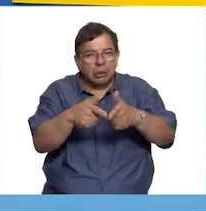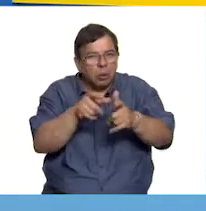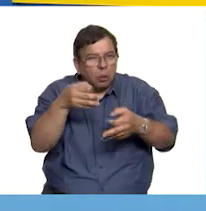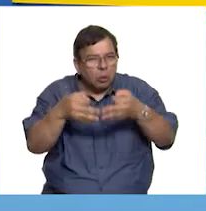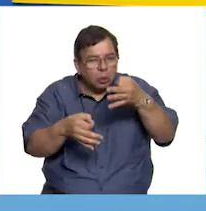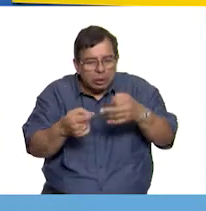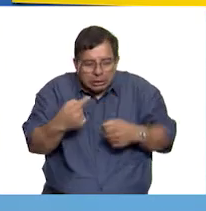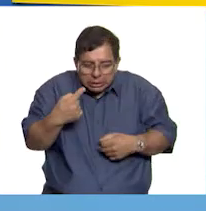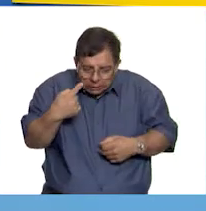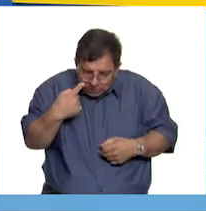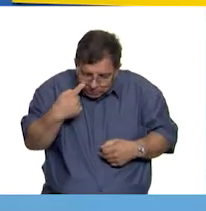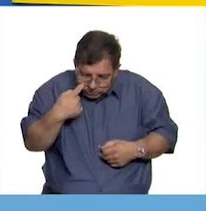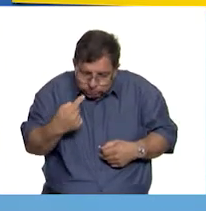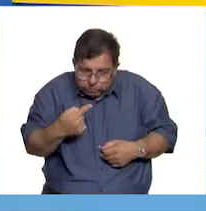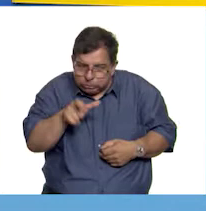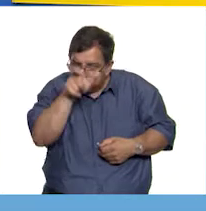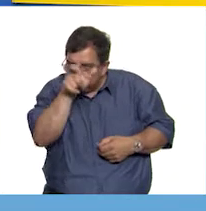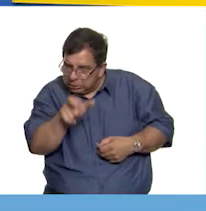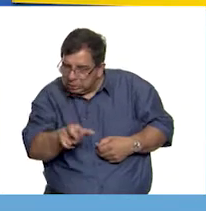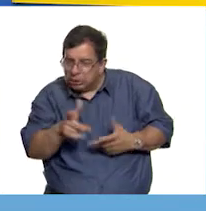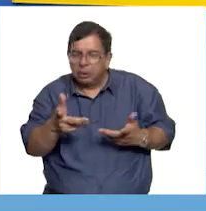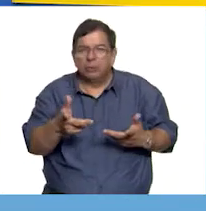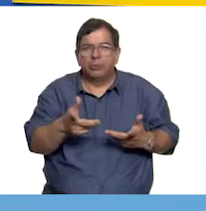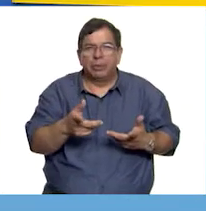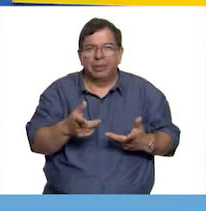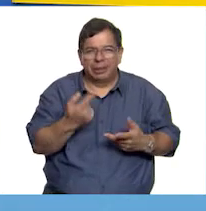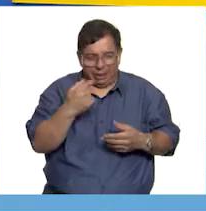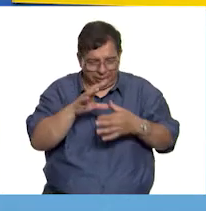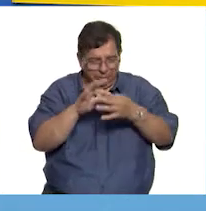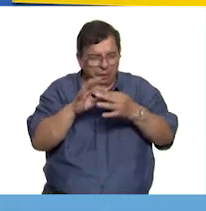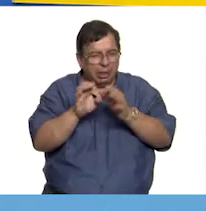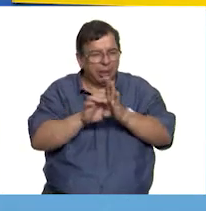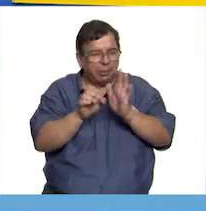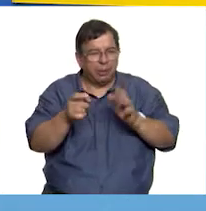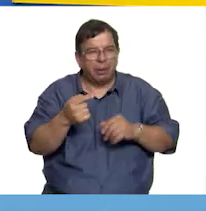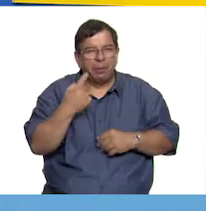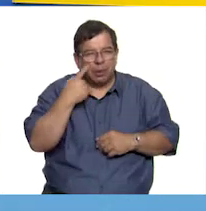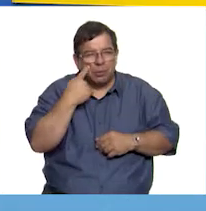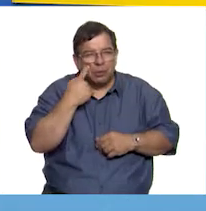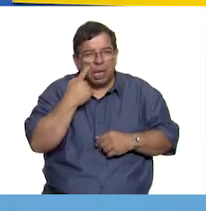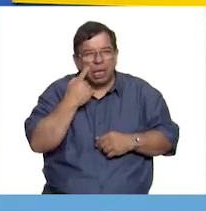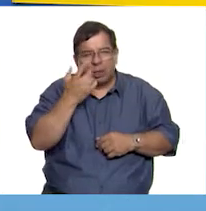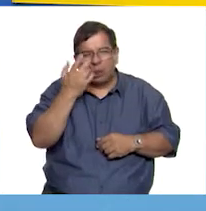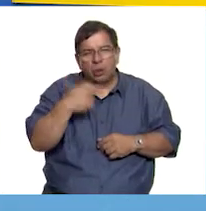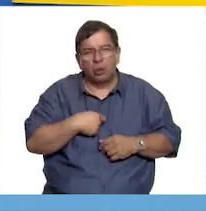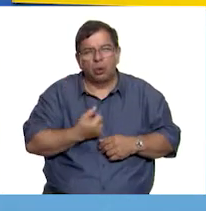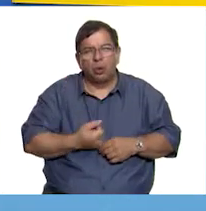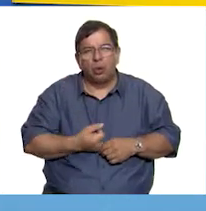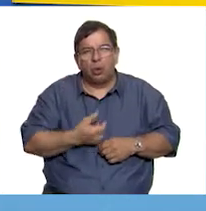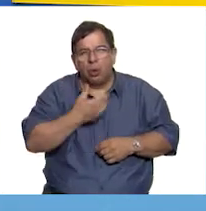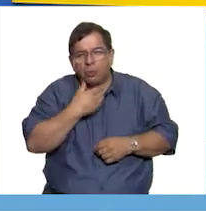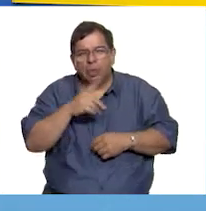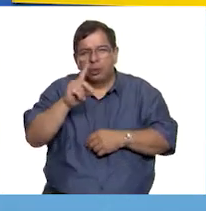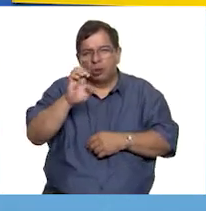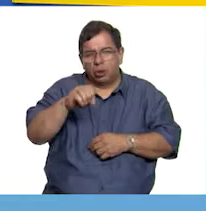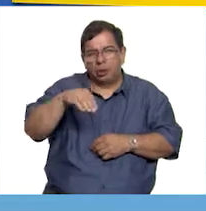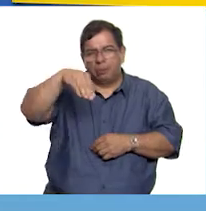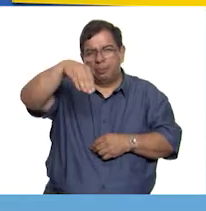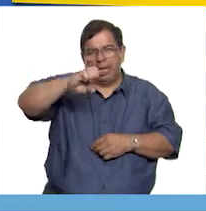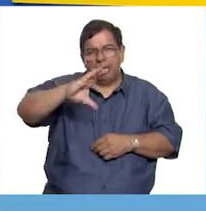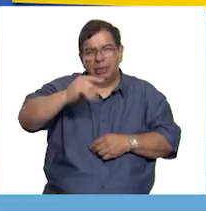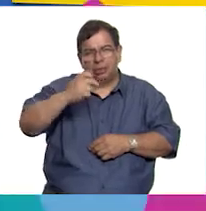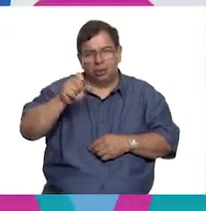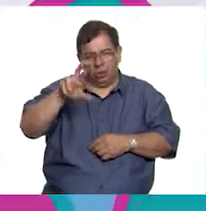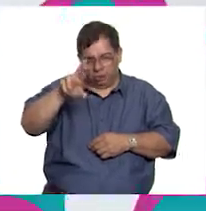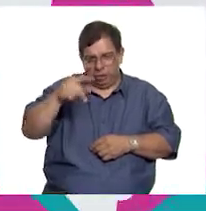les ponía atención. Y para ejemplificar lo que acabo de decir, conozcamos sobre el caso de don Melchor Pérez de Soto. ¿Te parece?